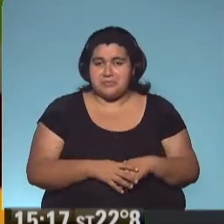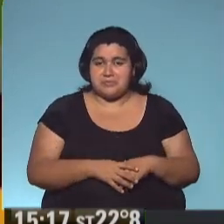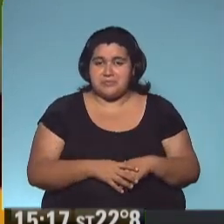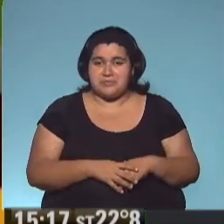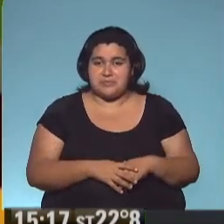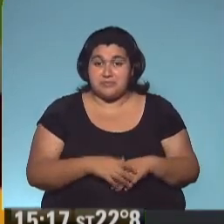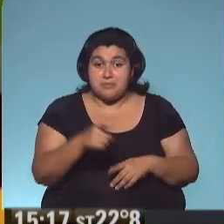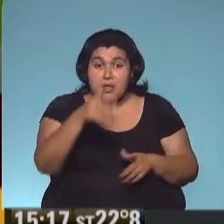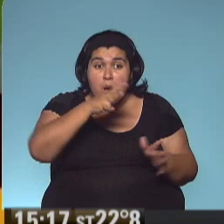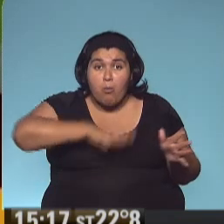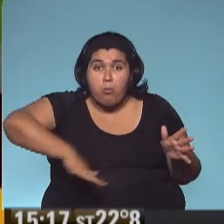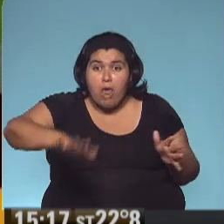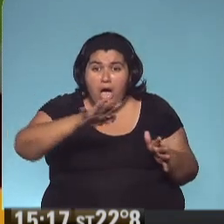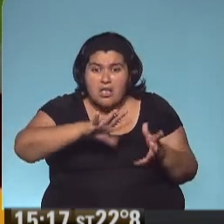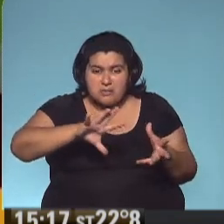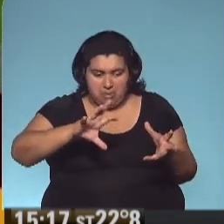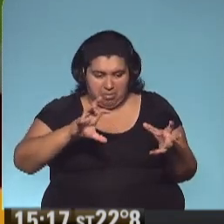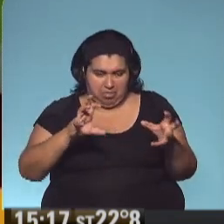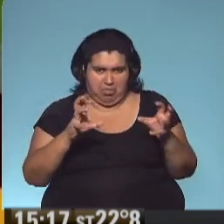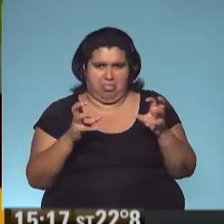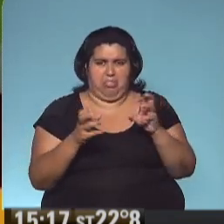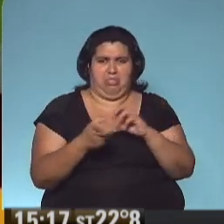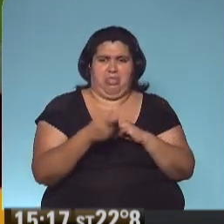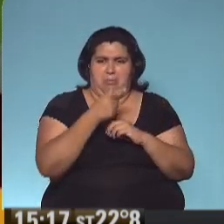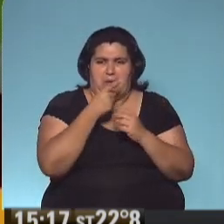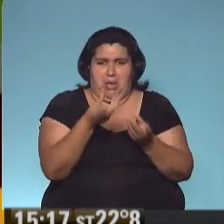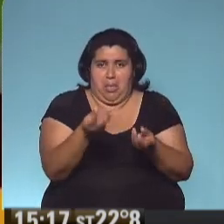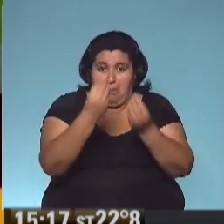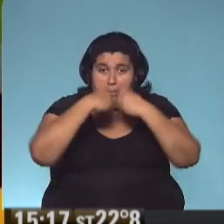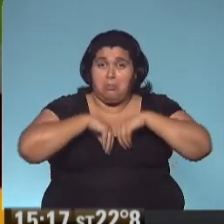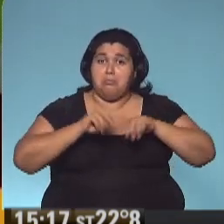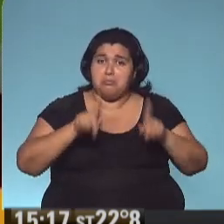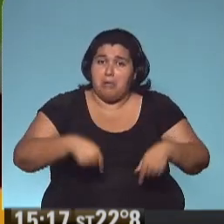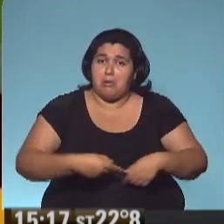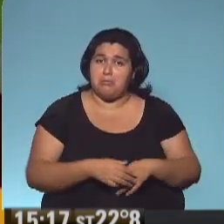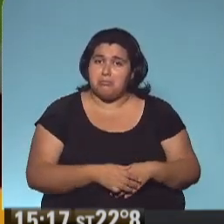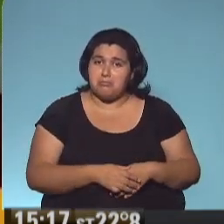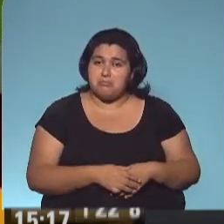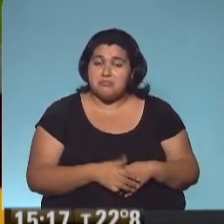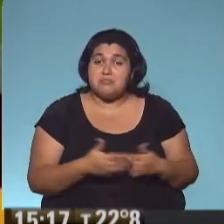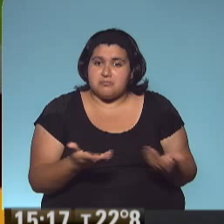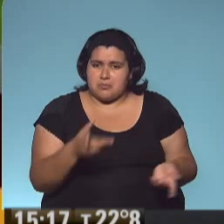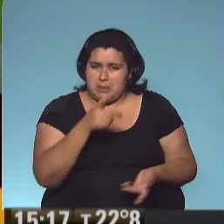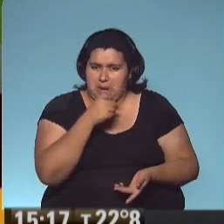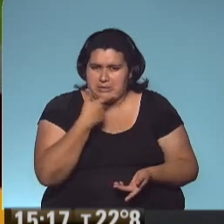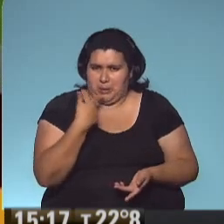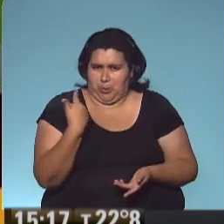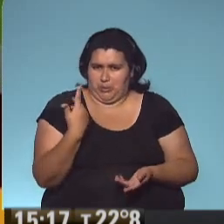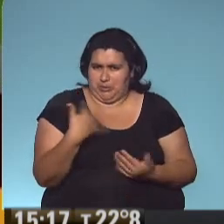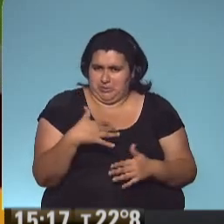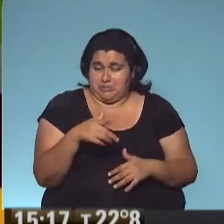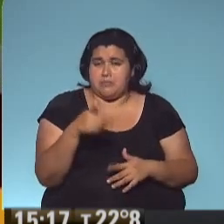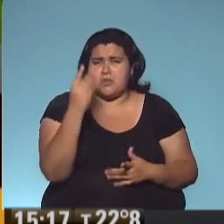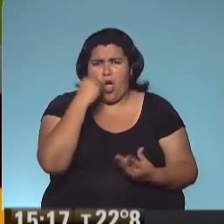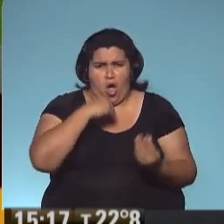La plaza la dobló en cuatro como un panqueque y se la comió con gusto. Seguramente era dulce. Y